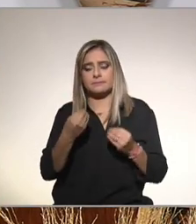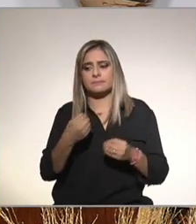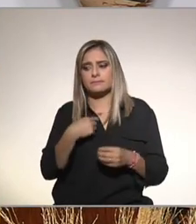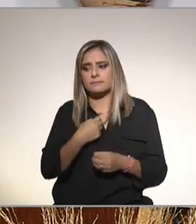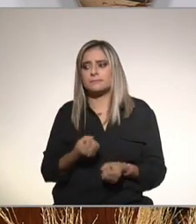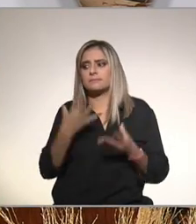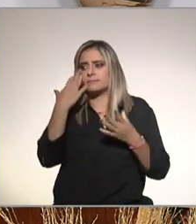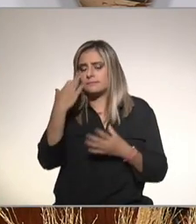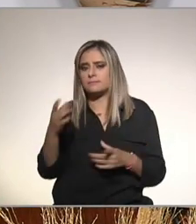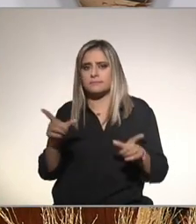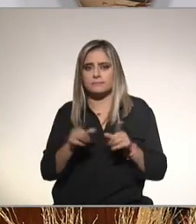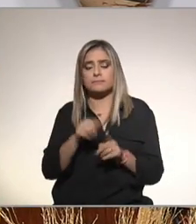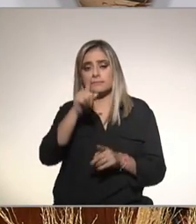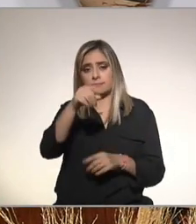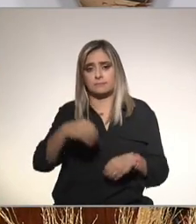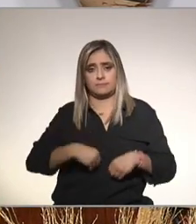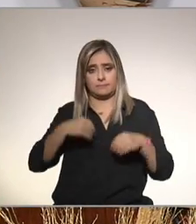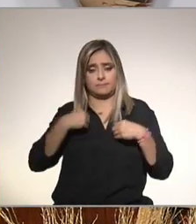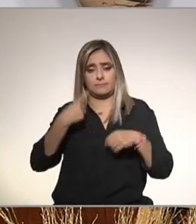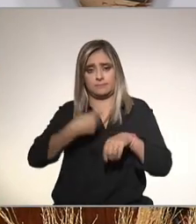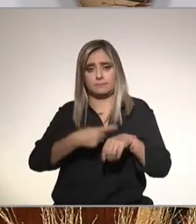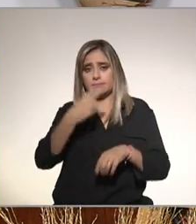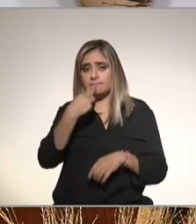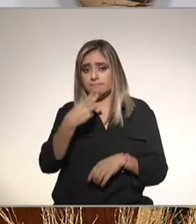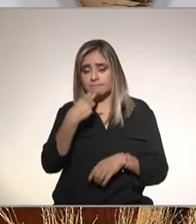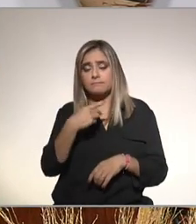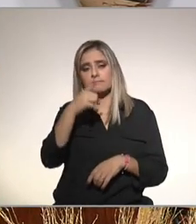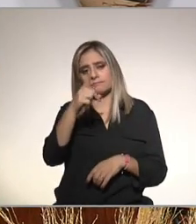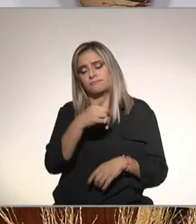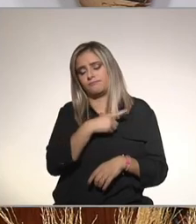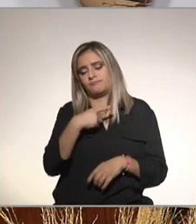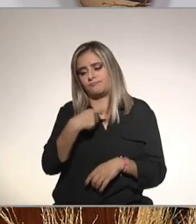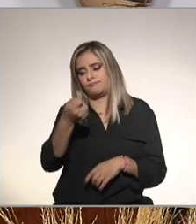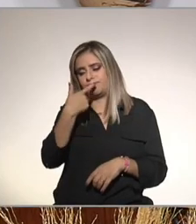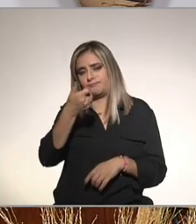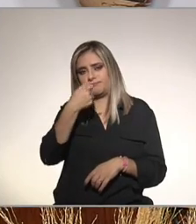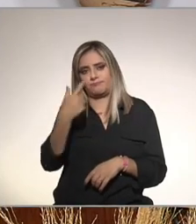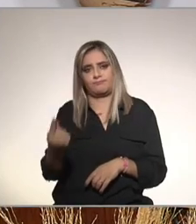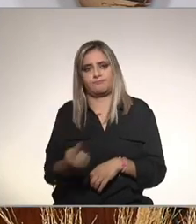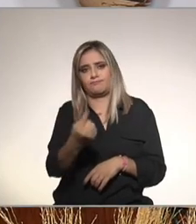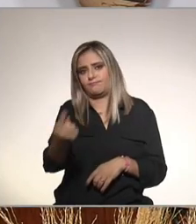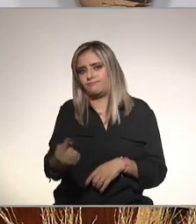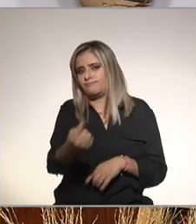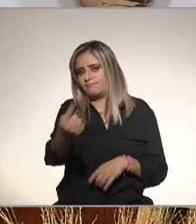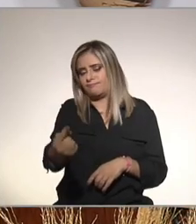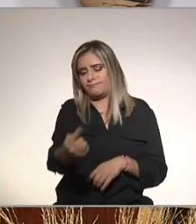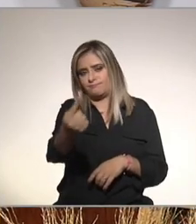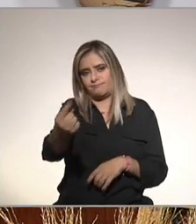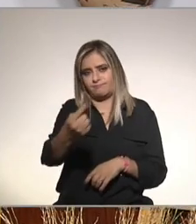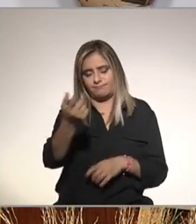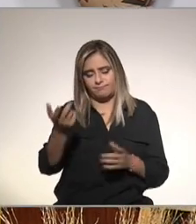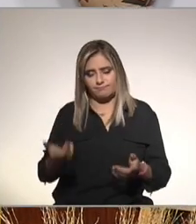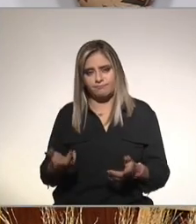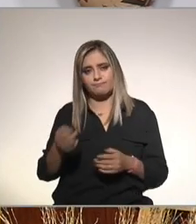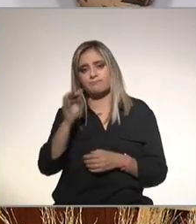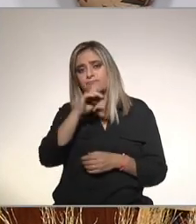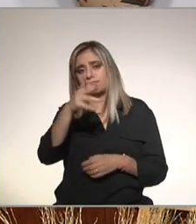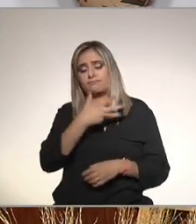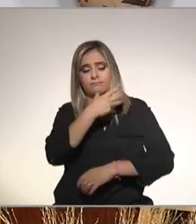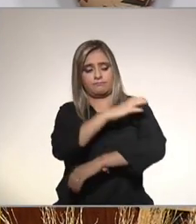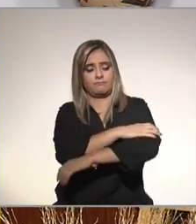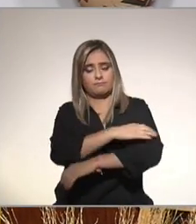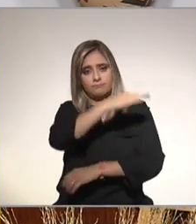tiempo si tú vives con diabetes lo más seguro es que tomes tratamiento no tener una fecha de cuándo vas a terminar si tú tienes